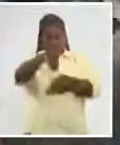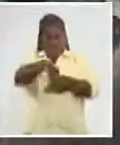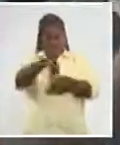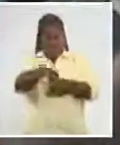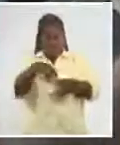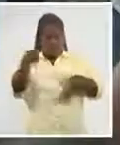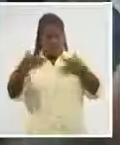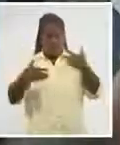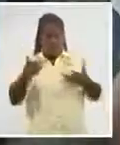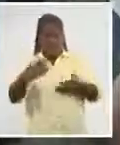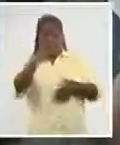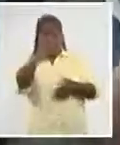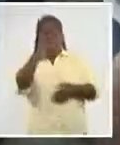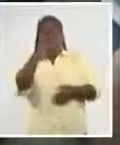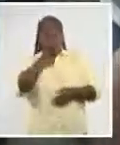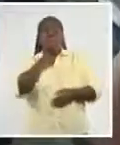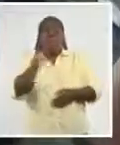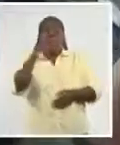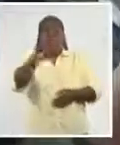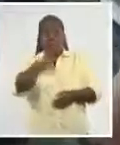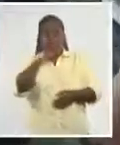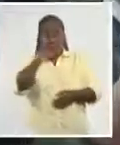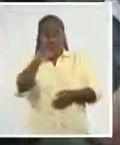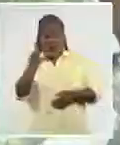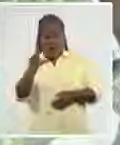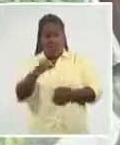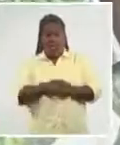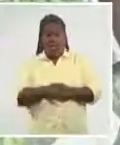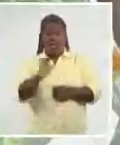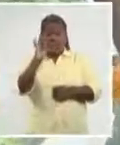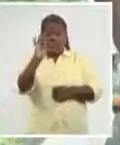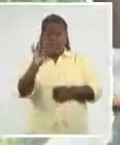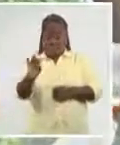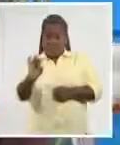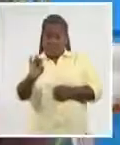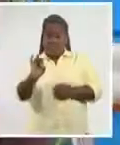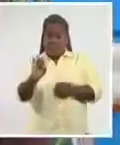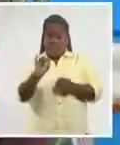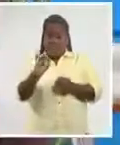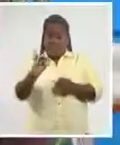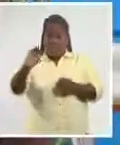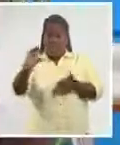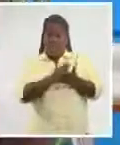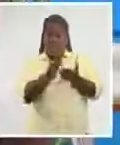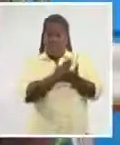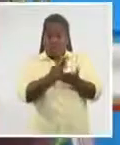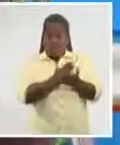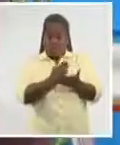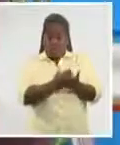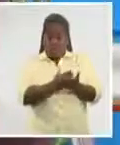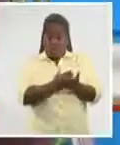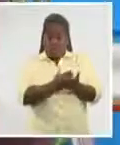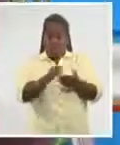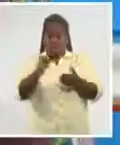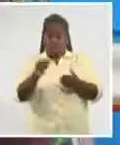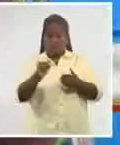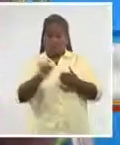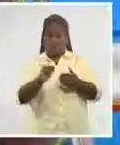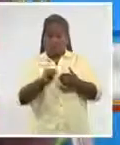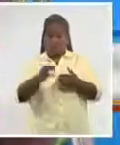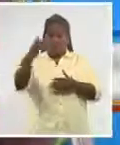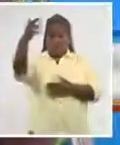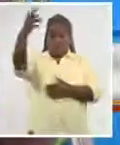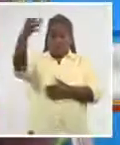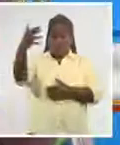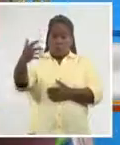la Bienal de la Habana. Son solo siete piezas, algunas de gran formato, es decir, algunos son libros e instalaciones. Uno es un